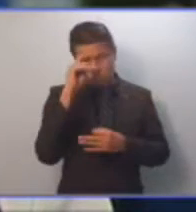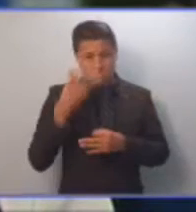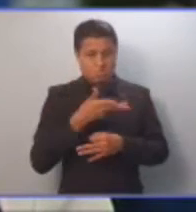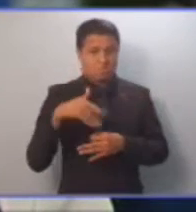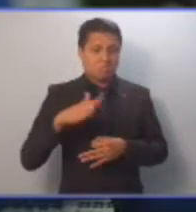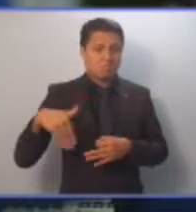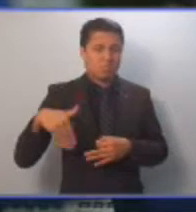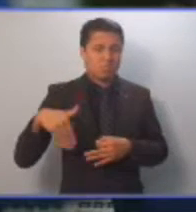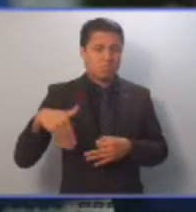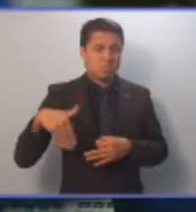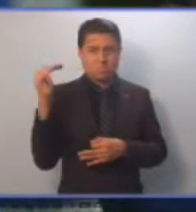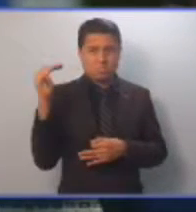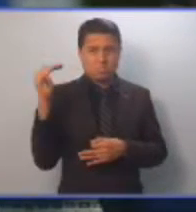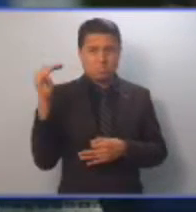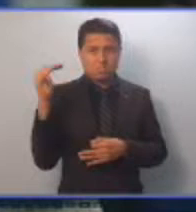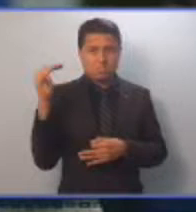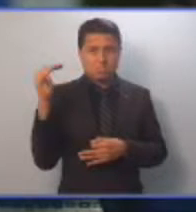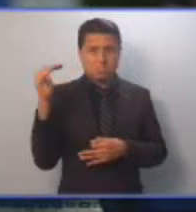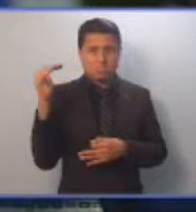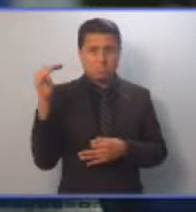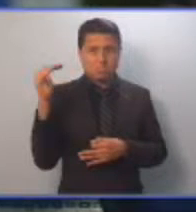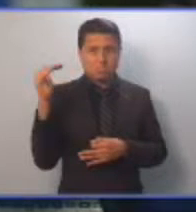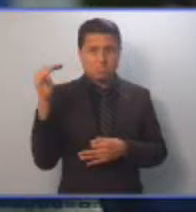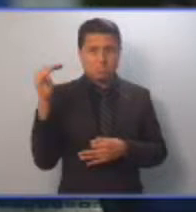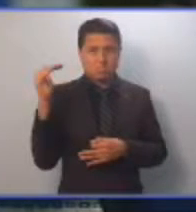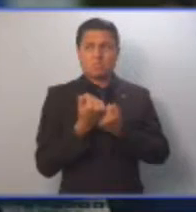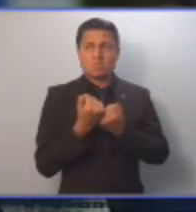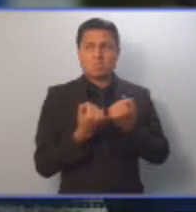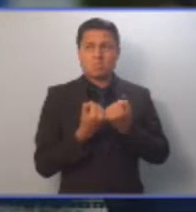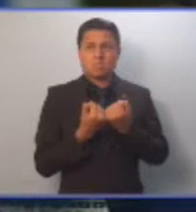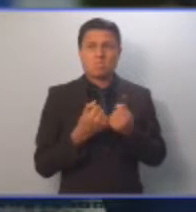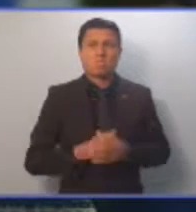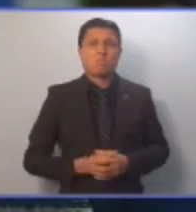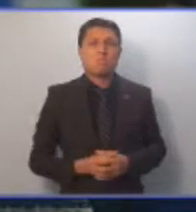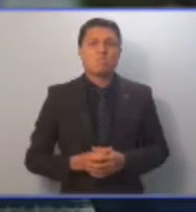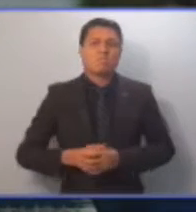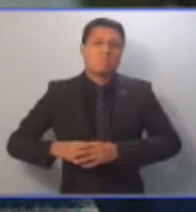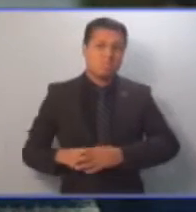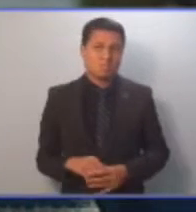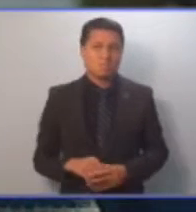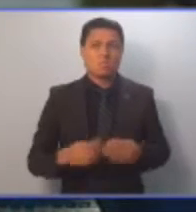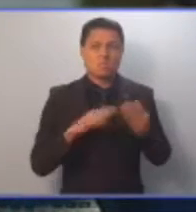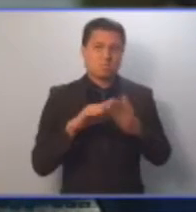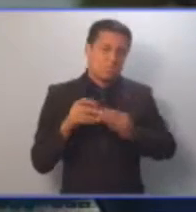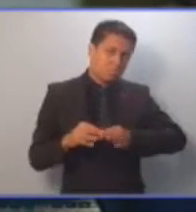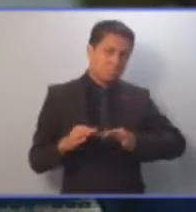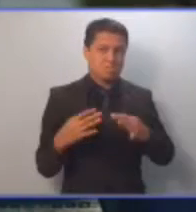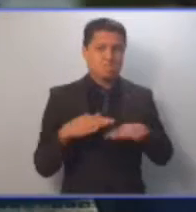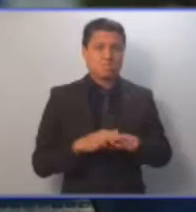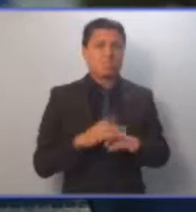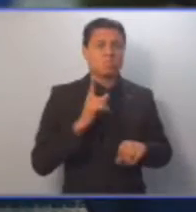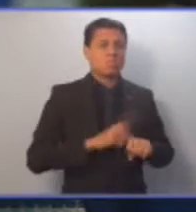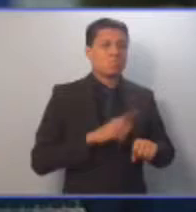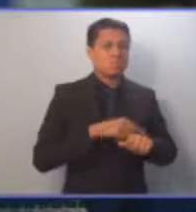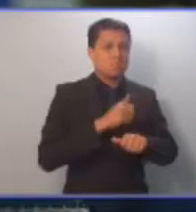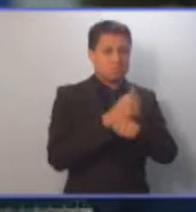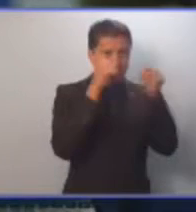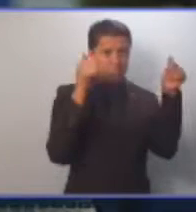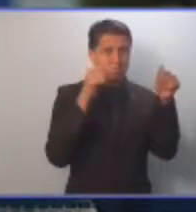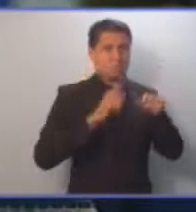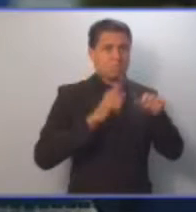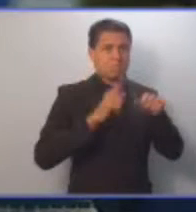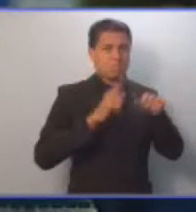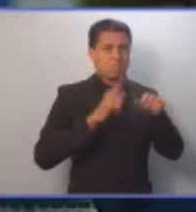territorio nacional, a través de sus filiales, sus filiales, centros integrales de día y dormitorios